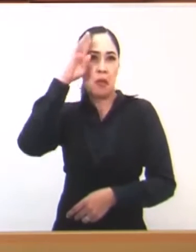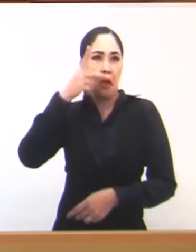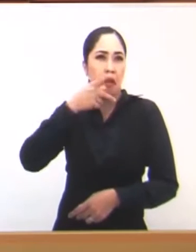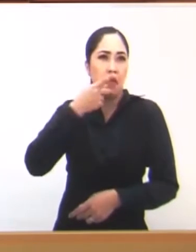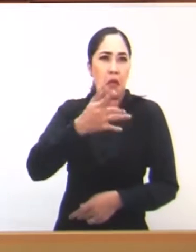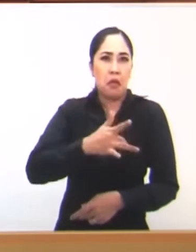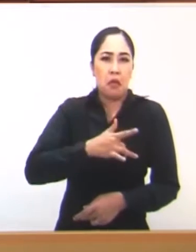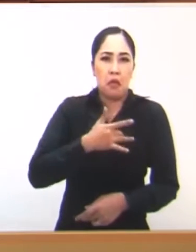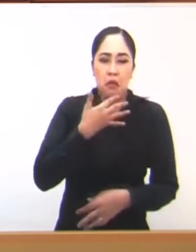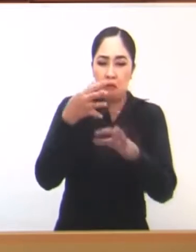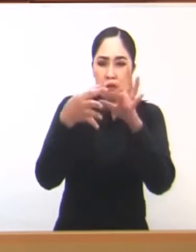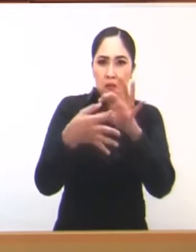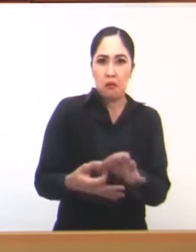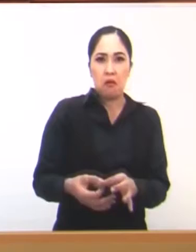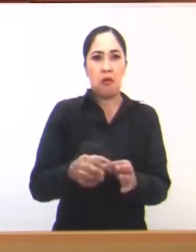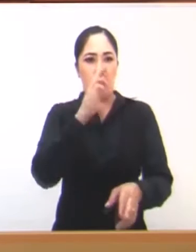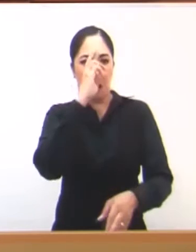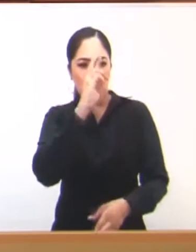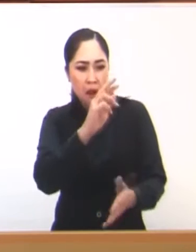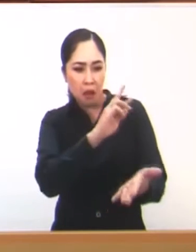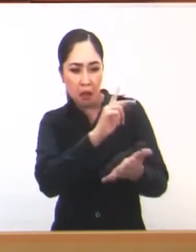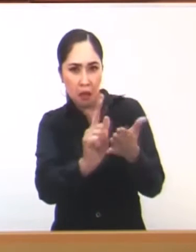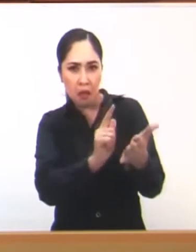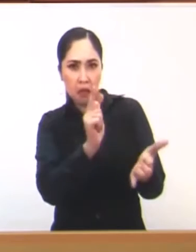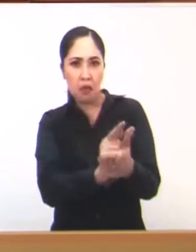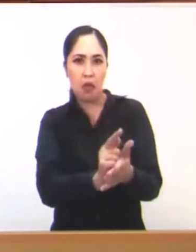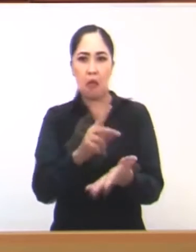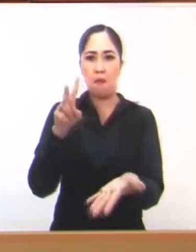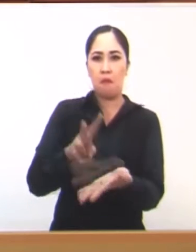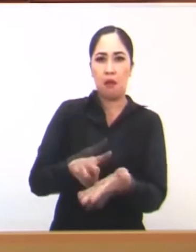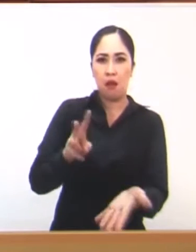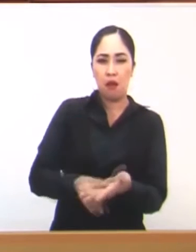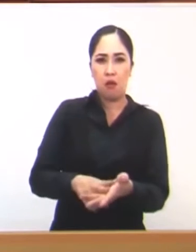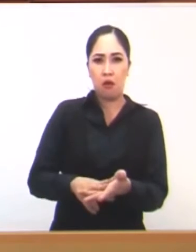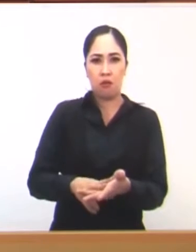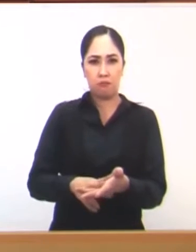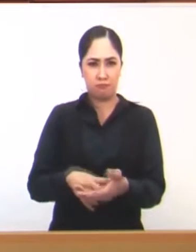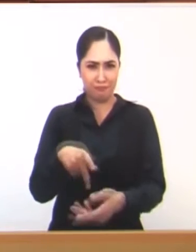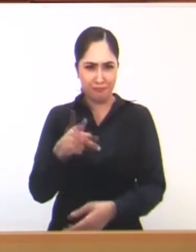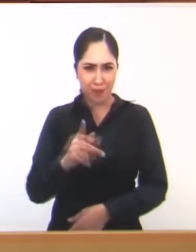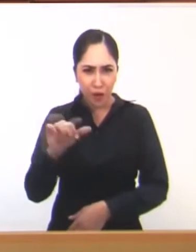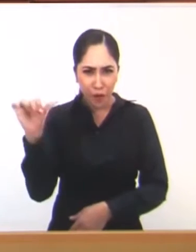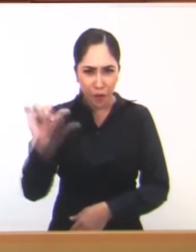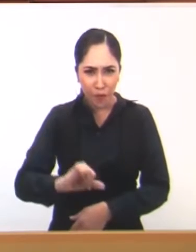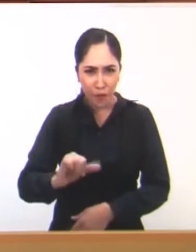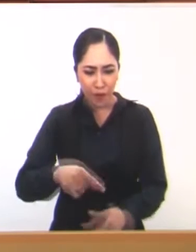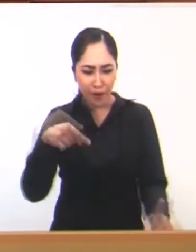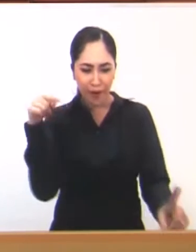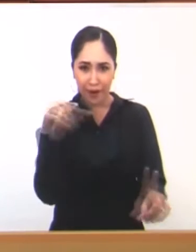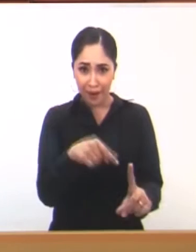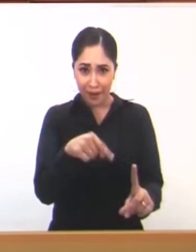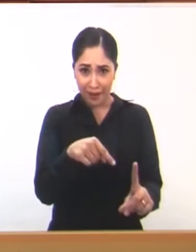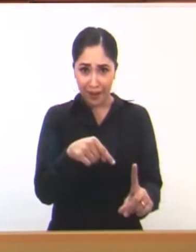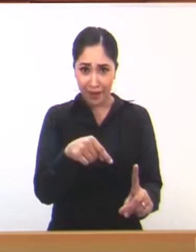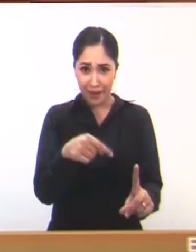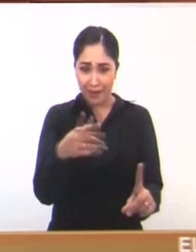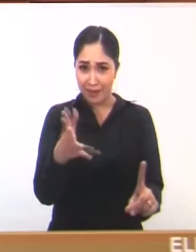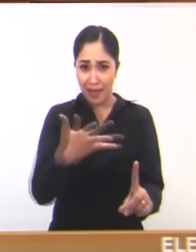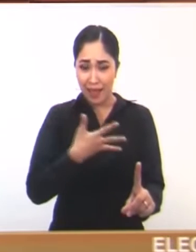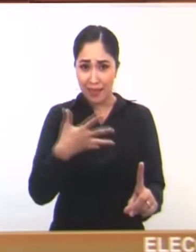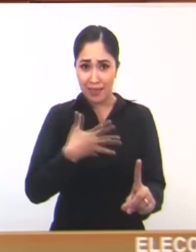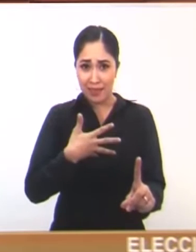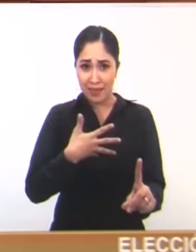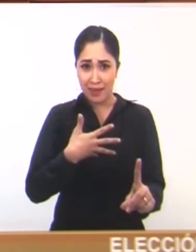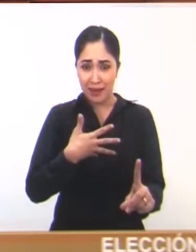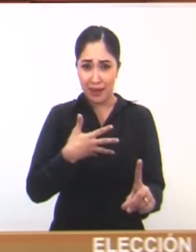respeto a la ley, valores, moralidad y hoy van a votar a favor de un político con dos sentencias confirmadas